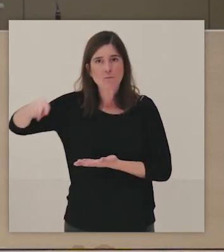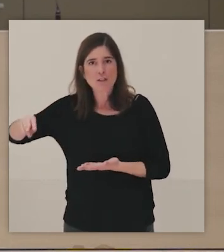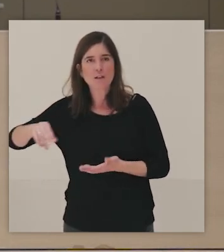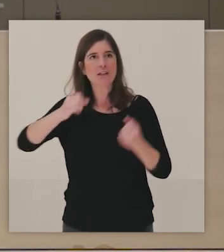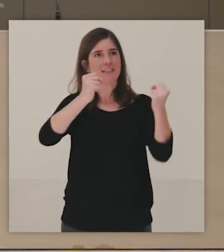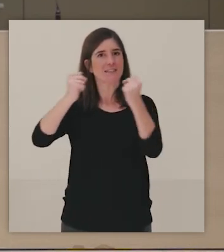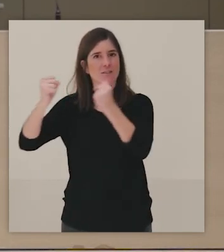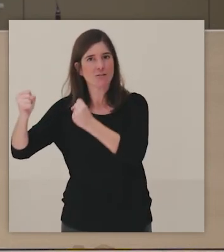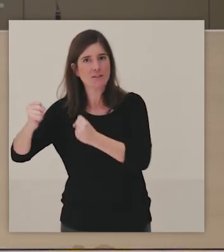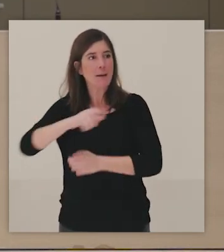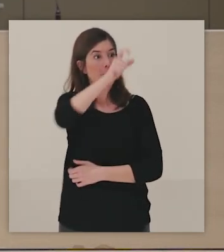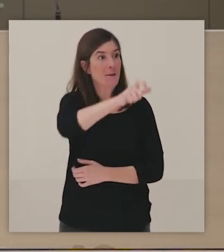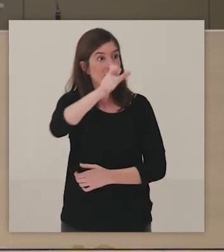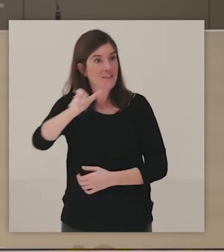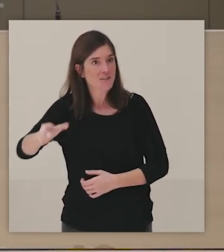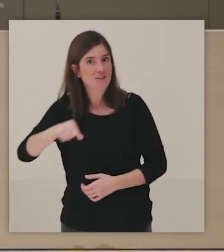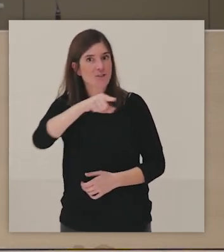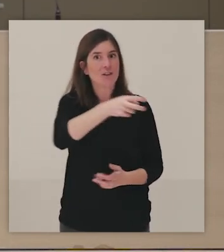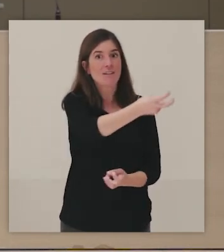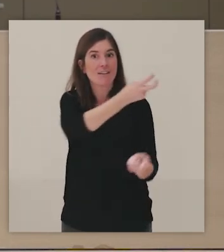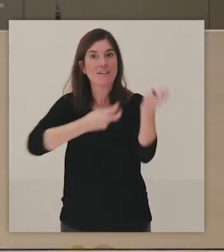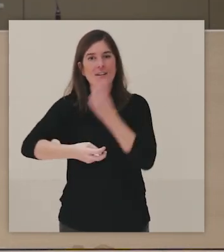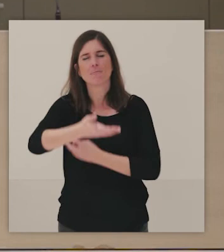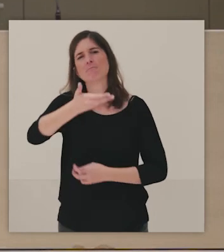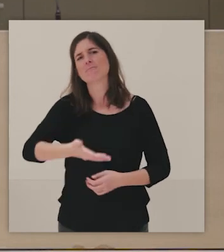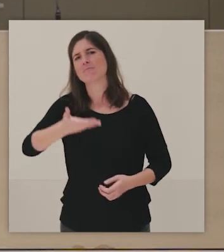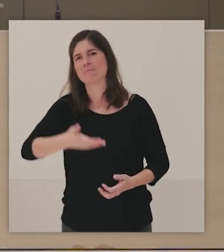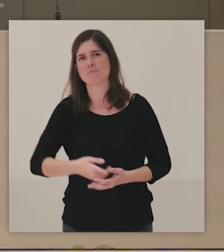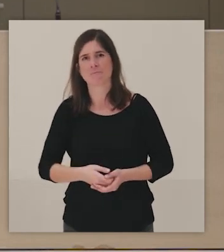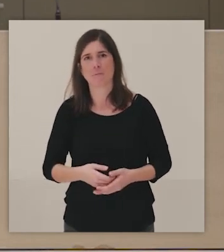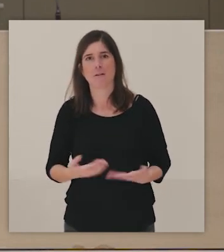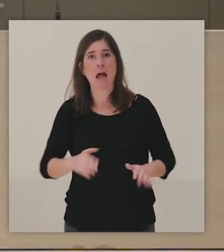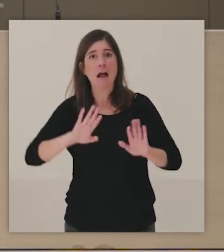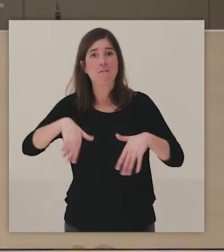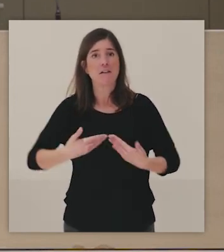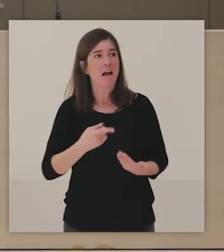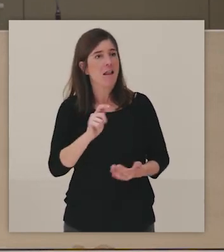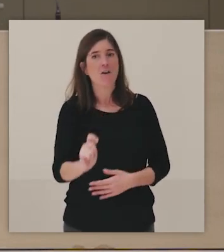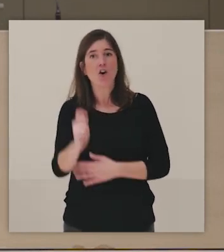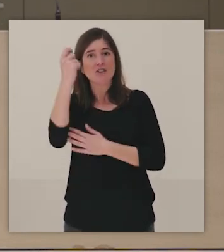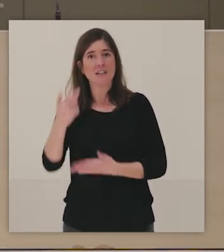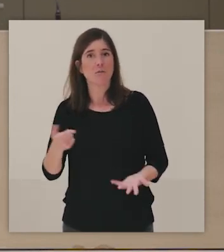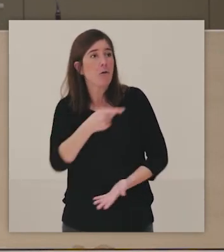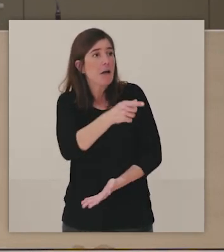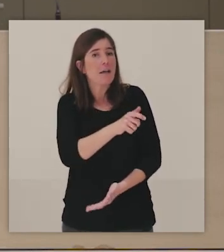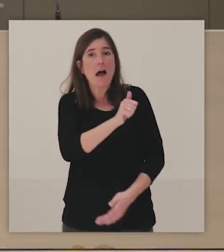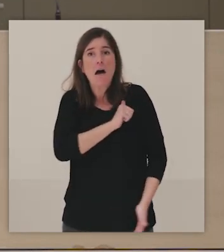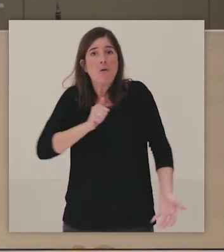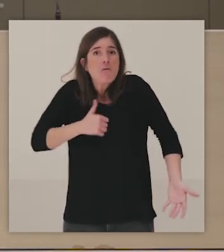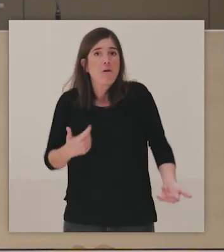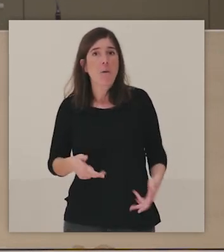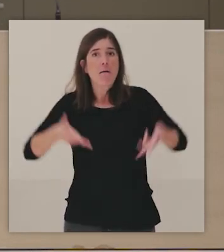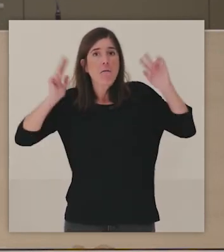para las instituciones. Entonces también conseguir que de manera autónoma puedan acceder o puedan ir